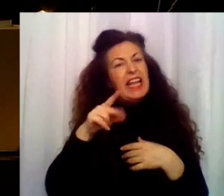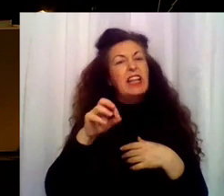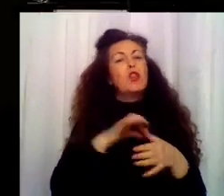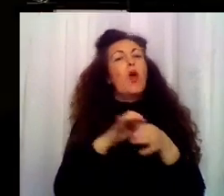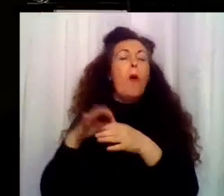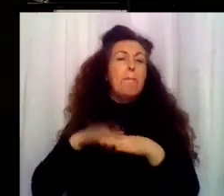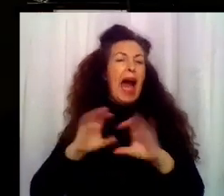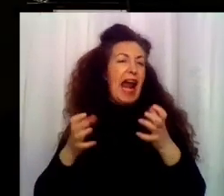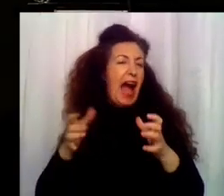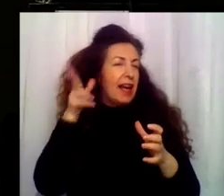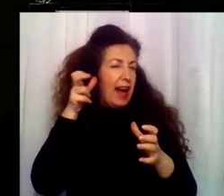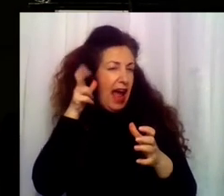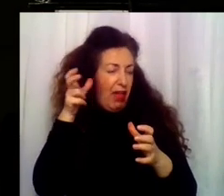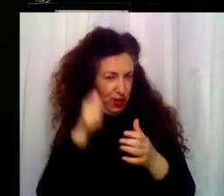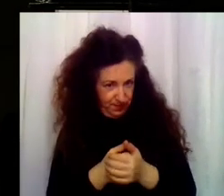Por nacional.